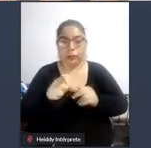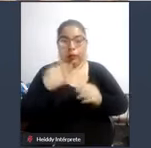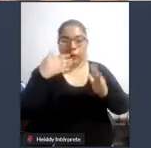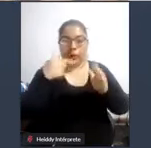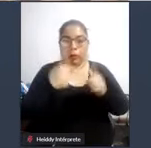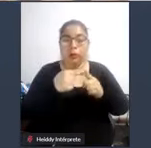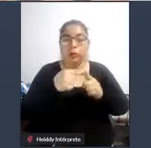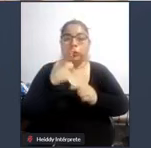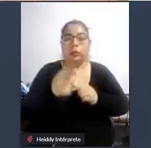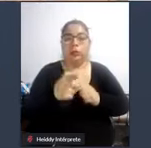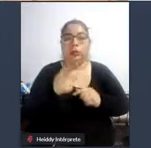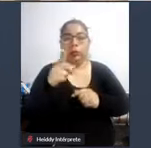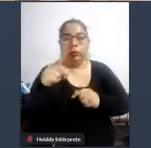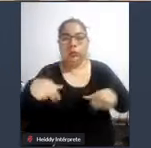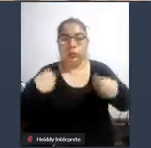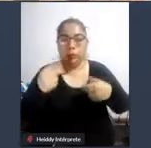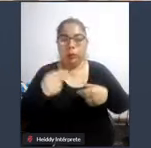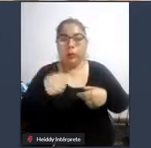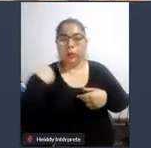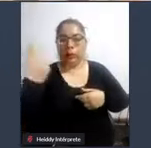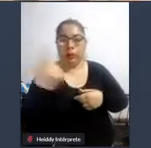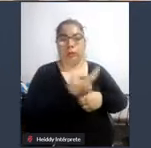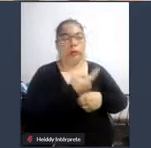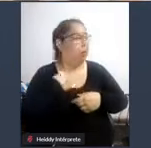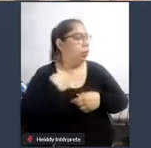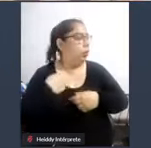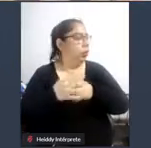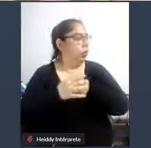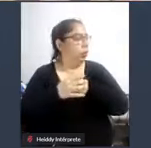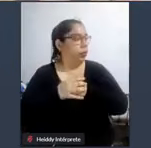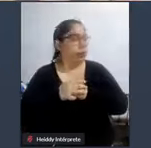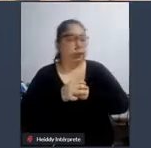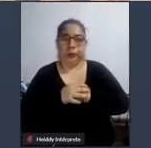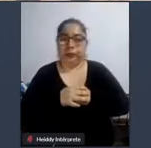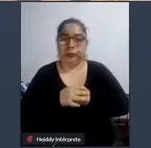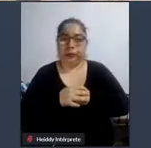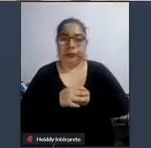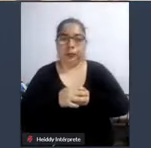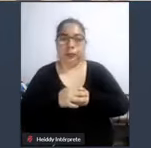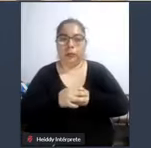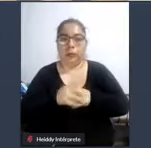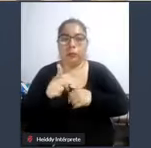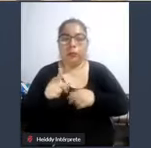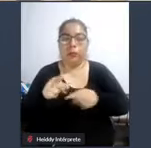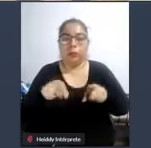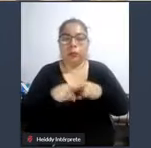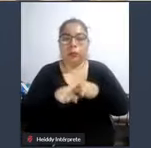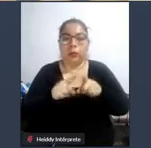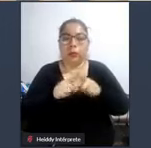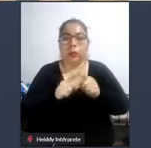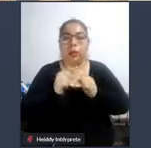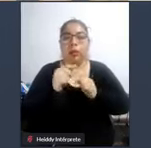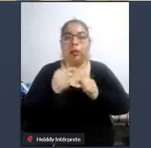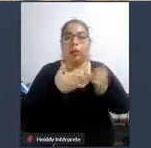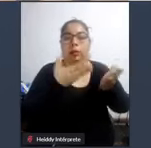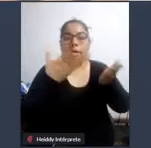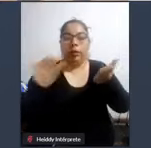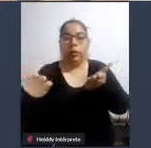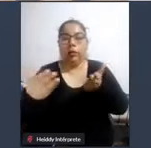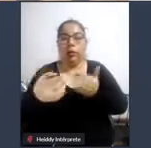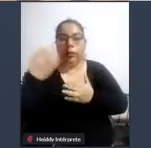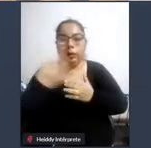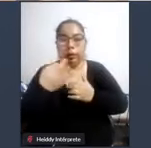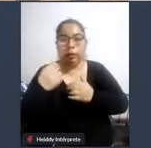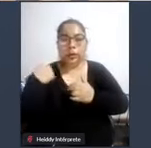movilidad deben proporcionar a todos los habitantes los sistemas de transporte público que permitan garantizar a